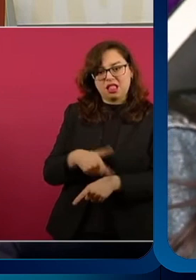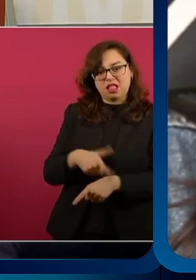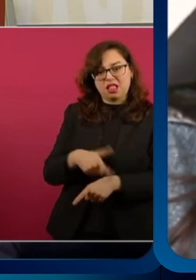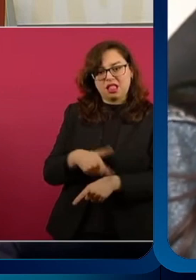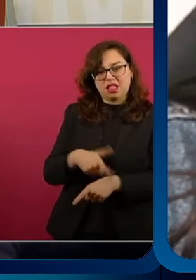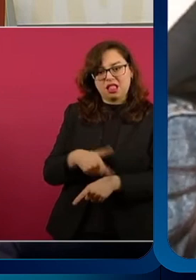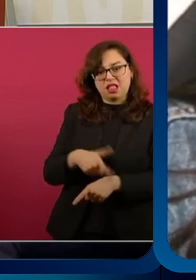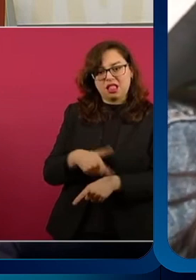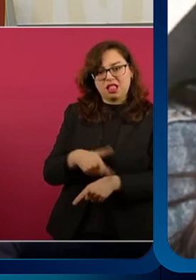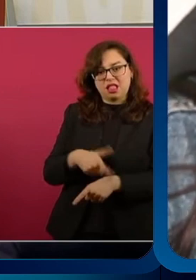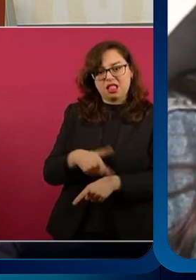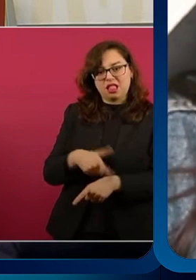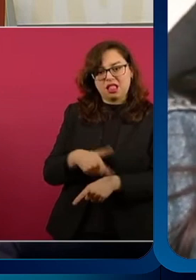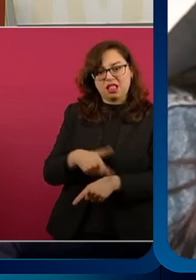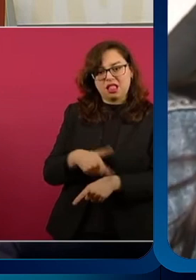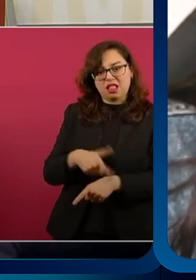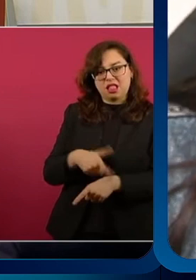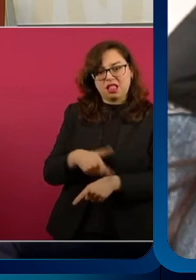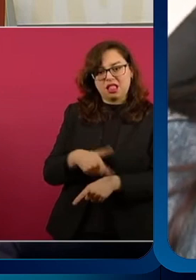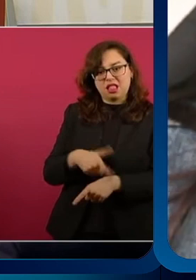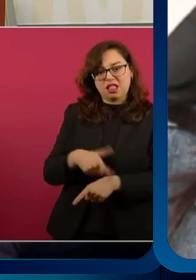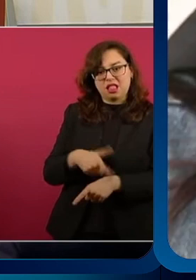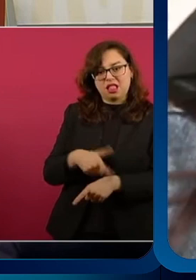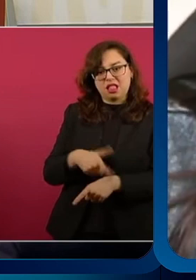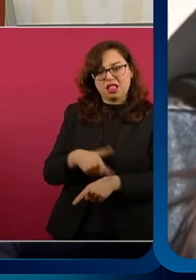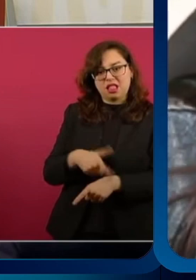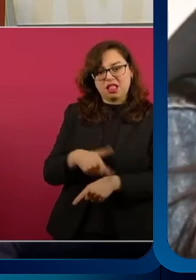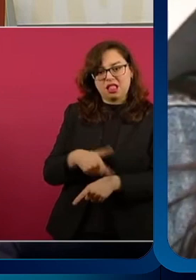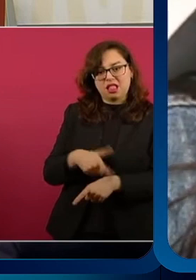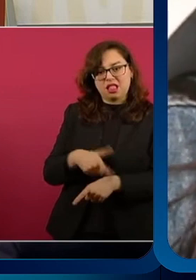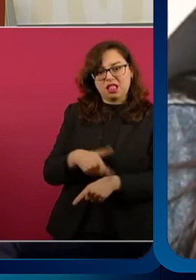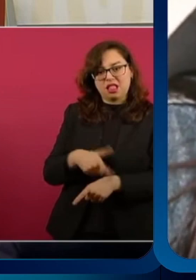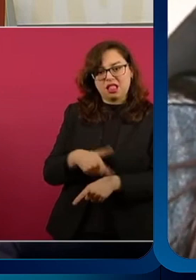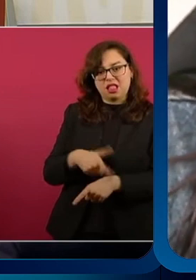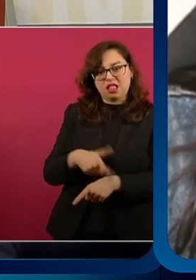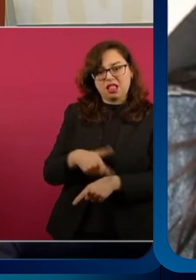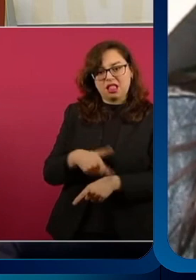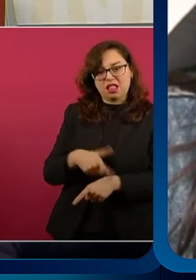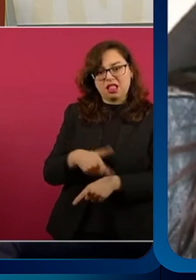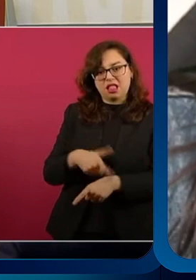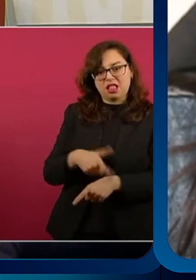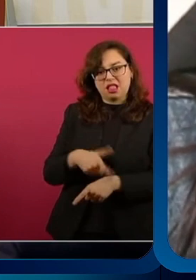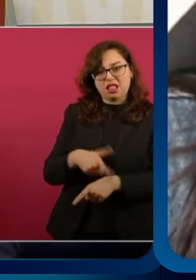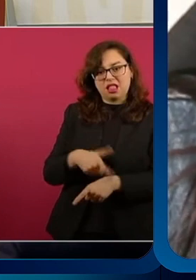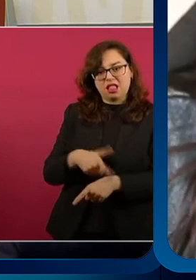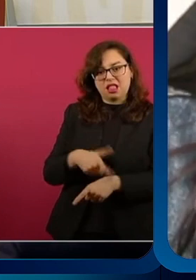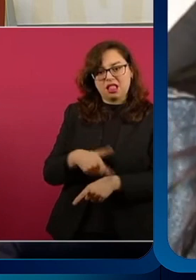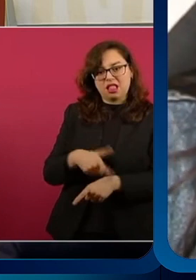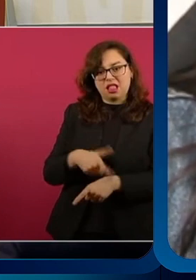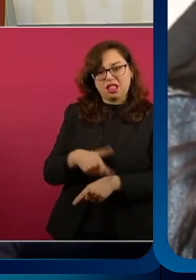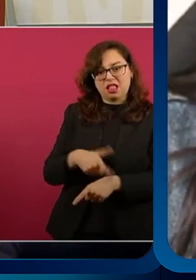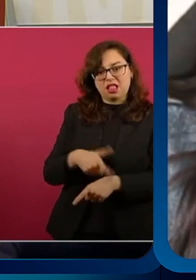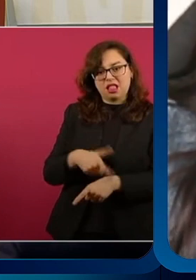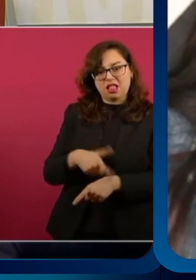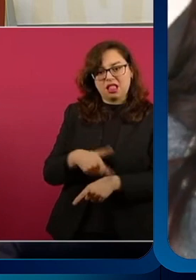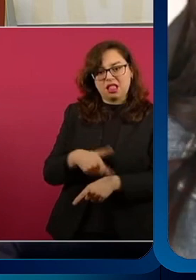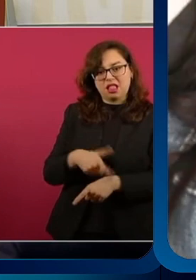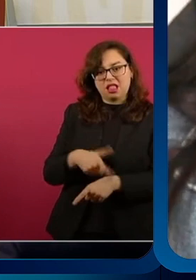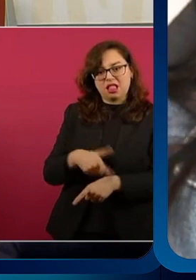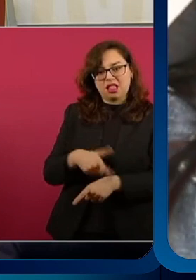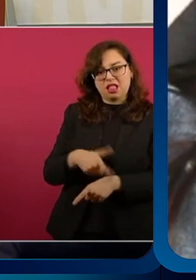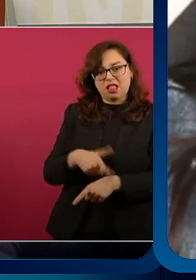platicamos cómo es que de forma descarada se le cae el montaje al mismo gobernador, al que le decían